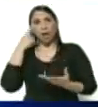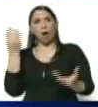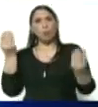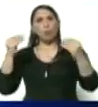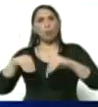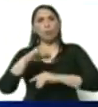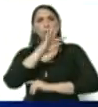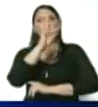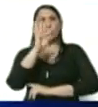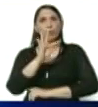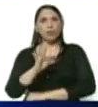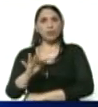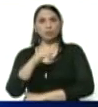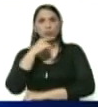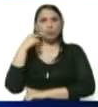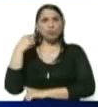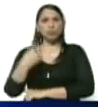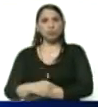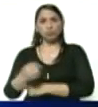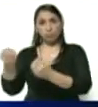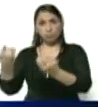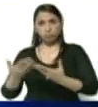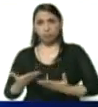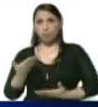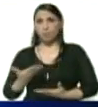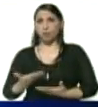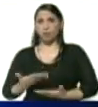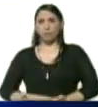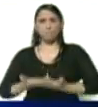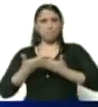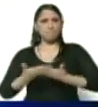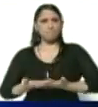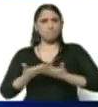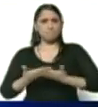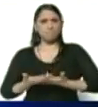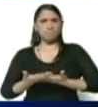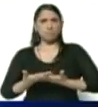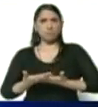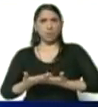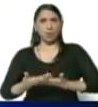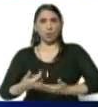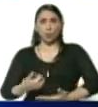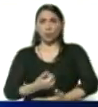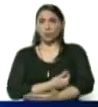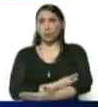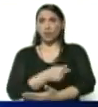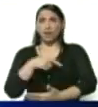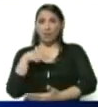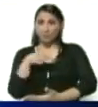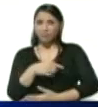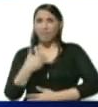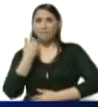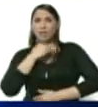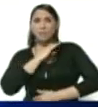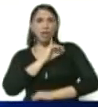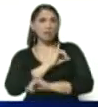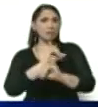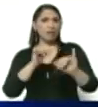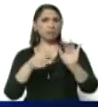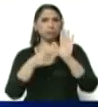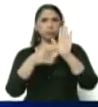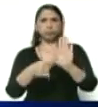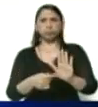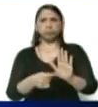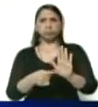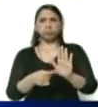la Federación de Rusia, recibió un importante cargamento de insulina, que es una de las enfermedades que está señalada como de